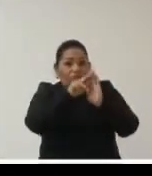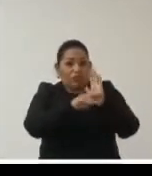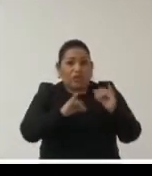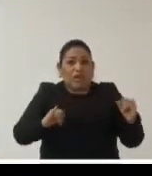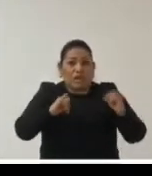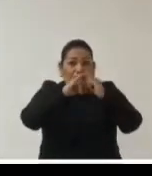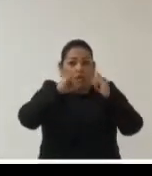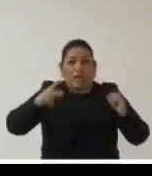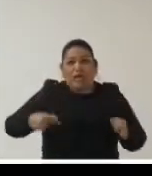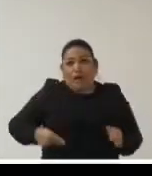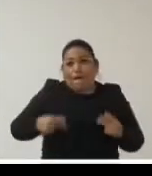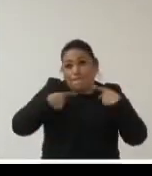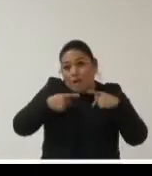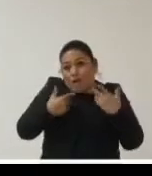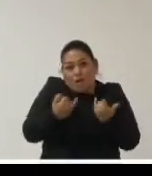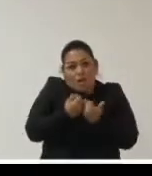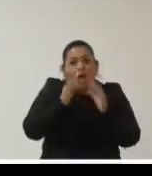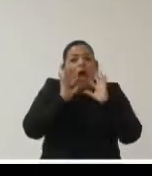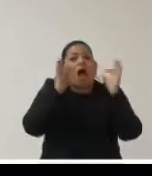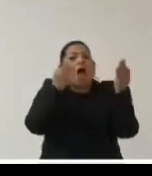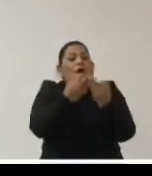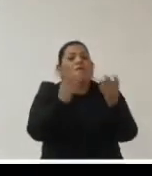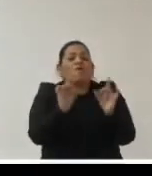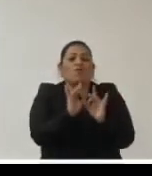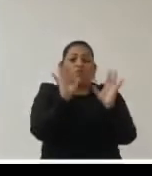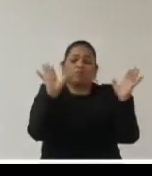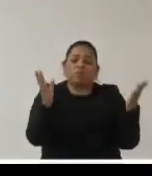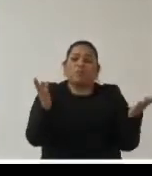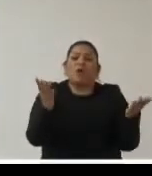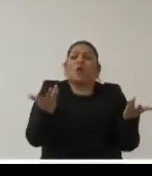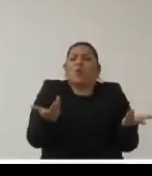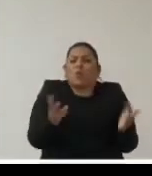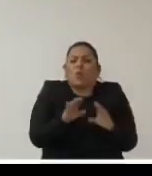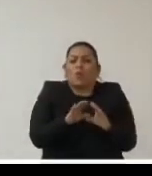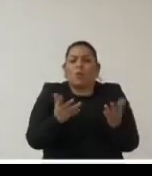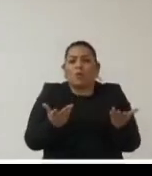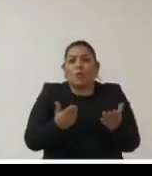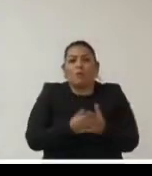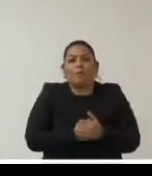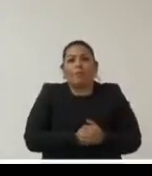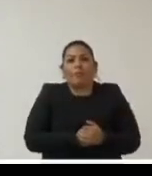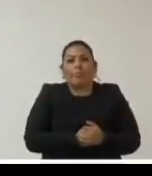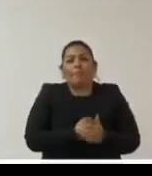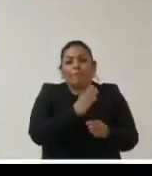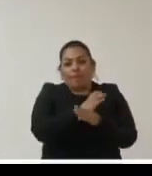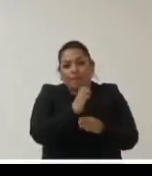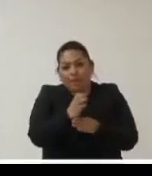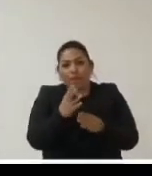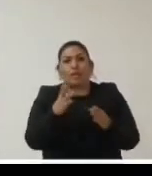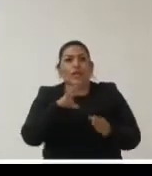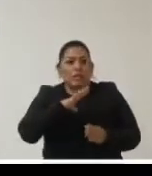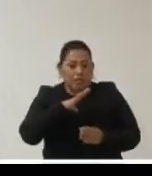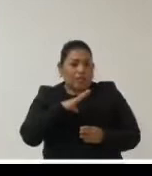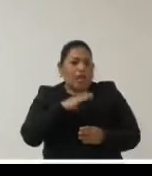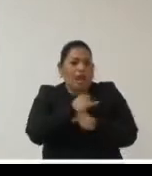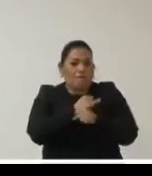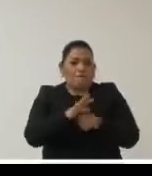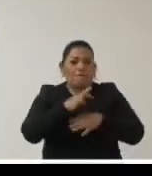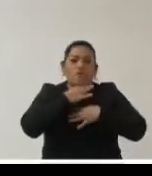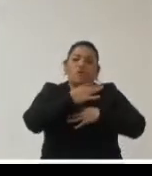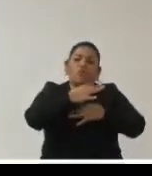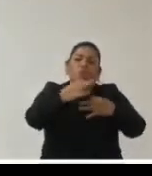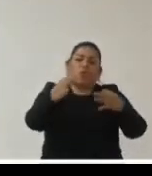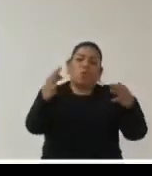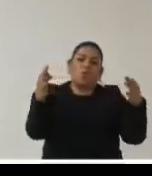las personas y los mecanismos de transparencia entonces tenemos que informar del